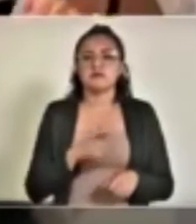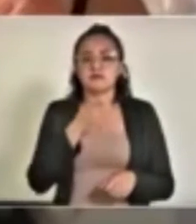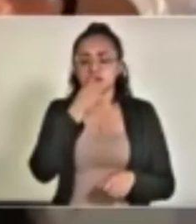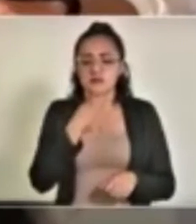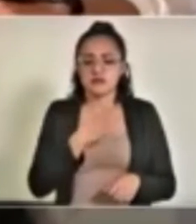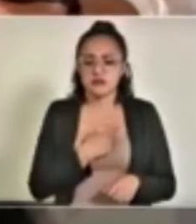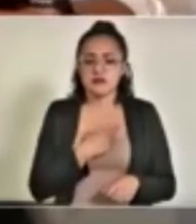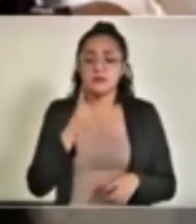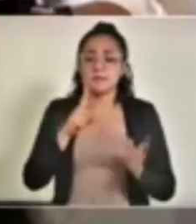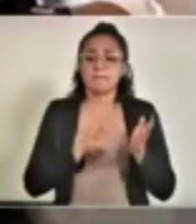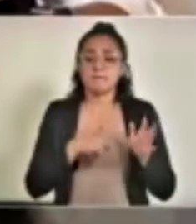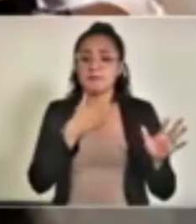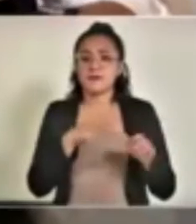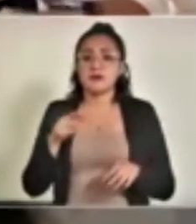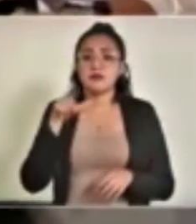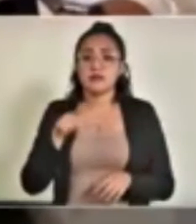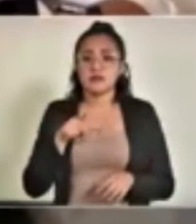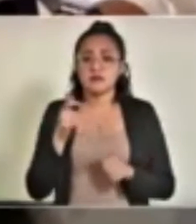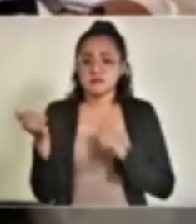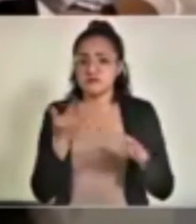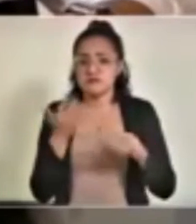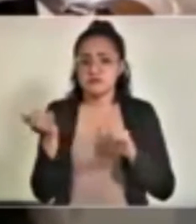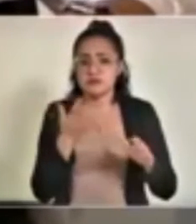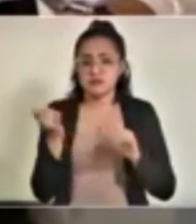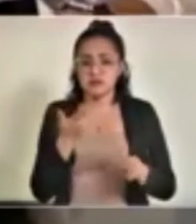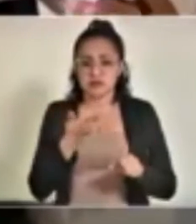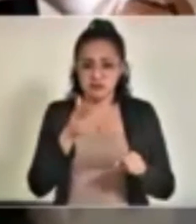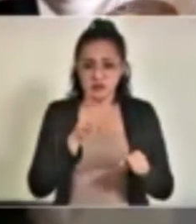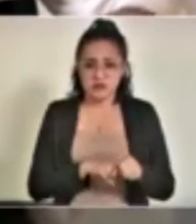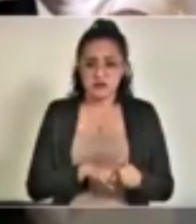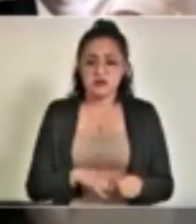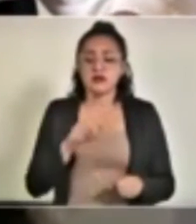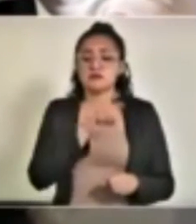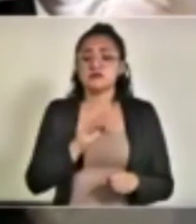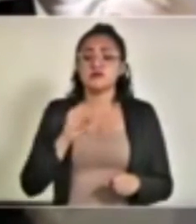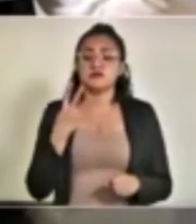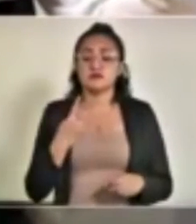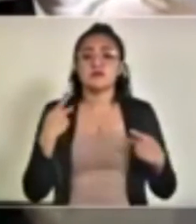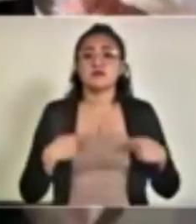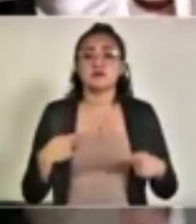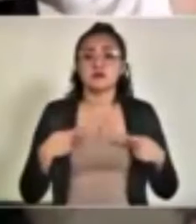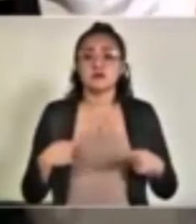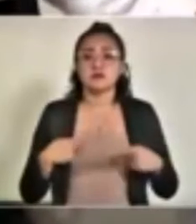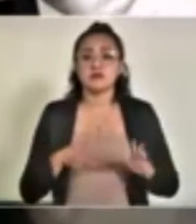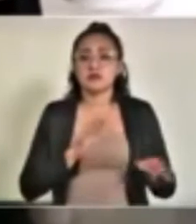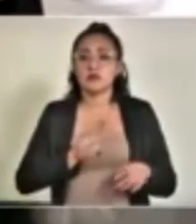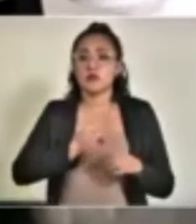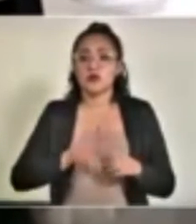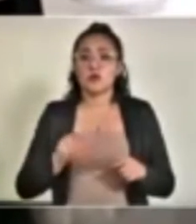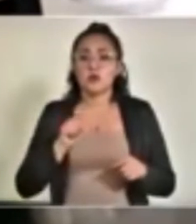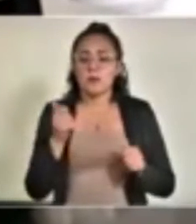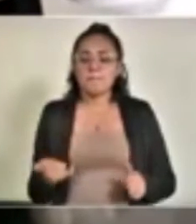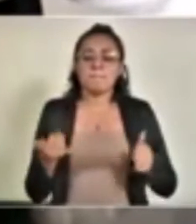nos reporta que de 1,817 traslados realizados, 164 personas ya habían fallecido